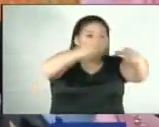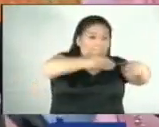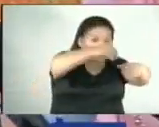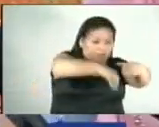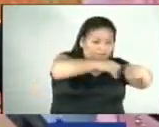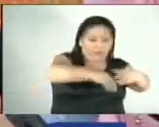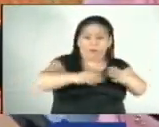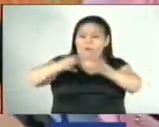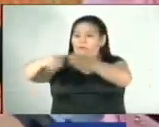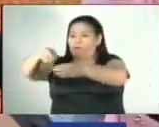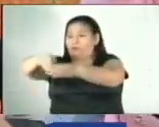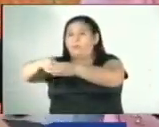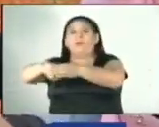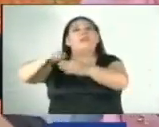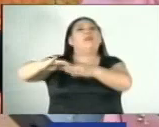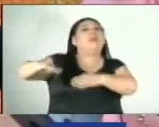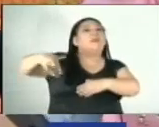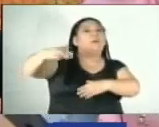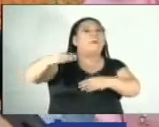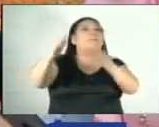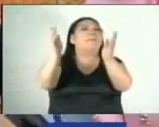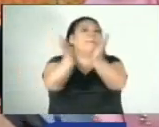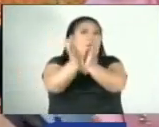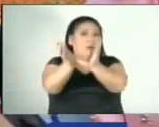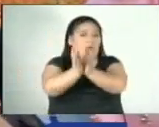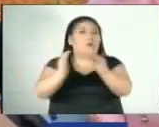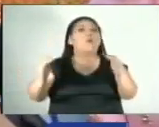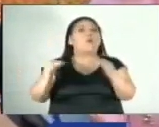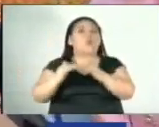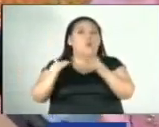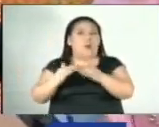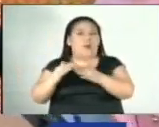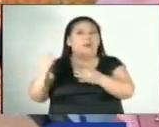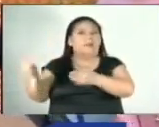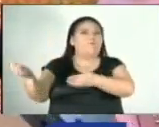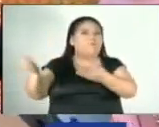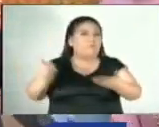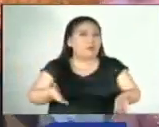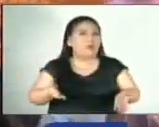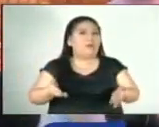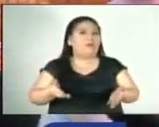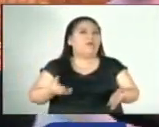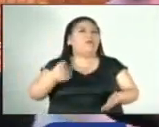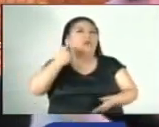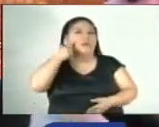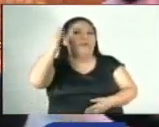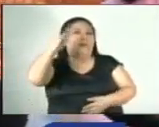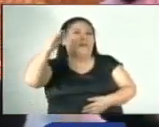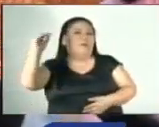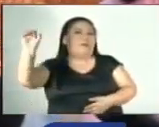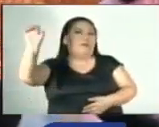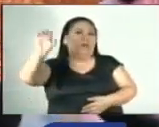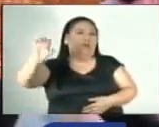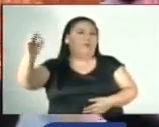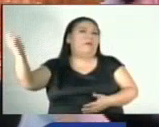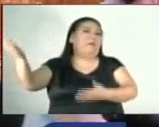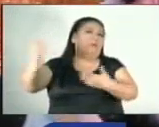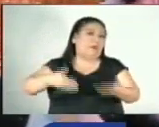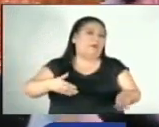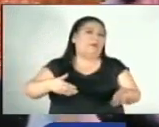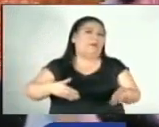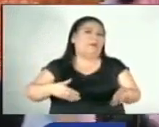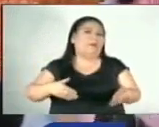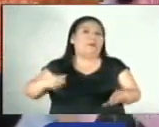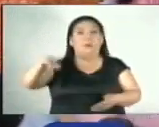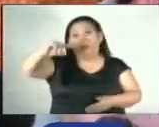Luego, pues en el mes de mayo van a venir más piloteadoras, que vienen algunas de Europa, de lo que es esta